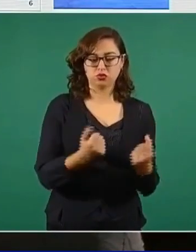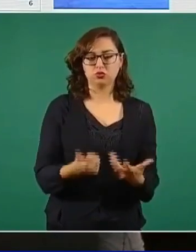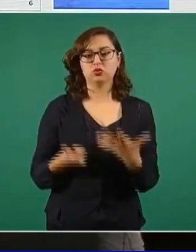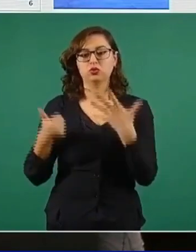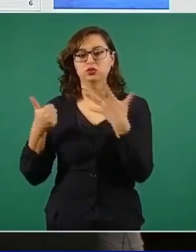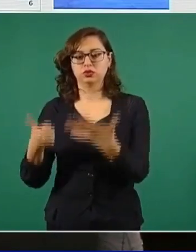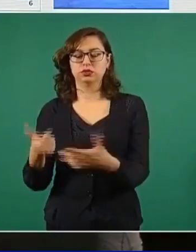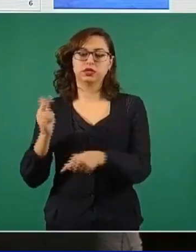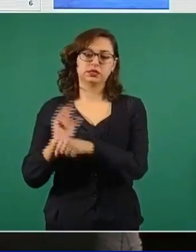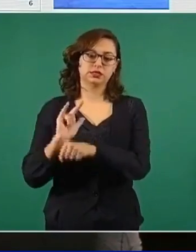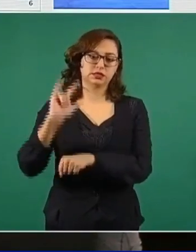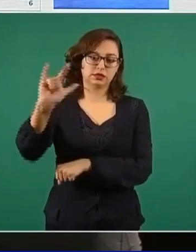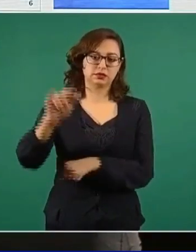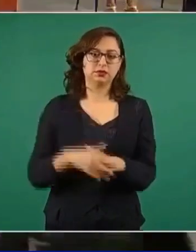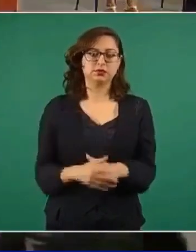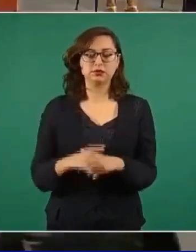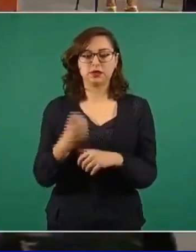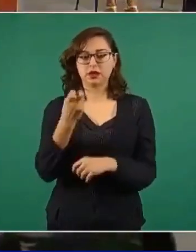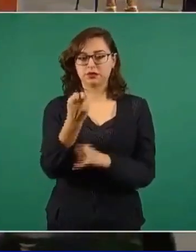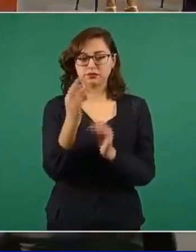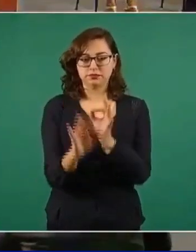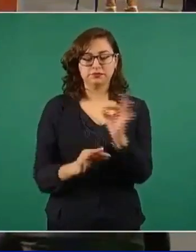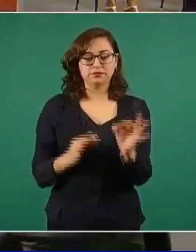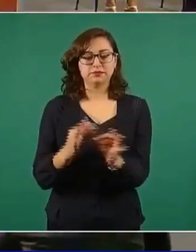aeronaves. Esto, señor presidente.